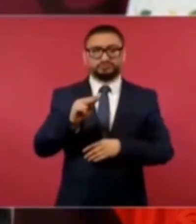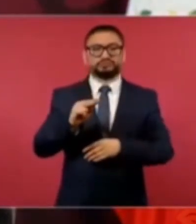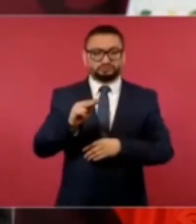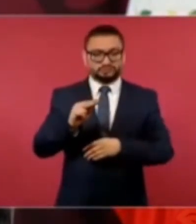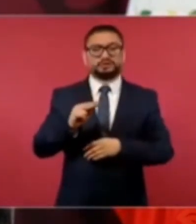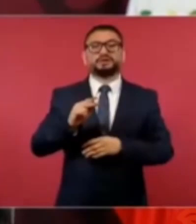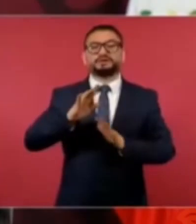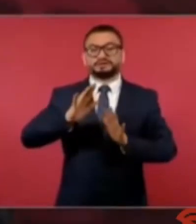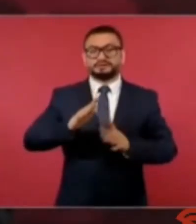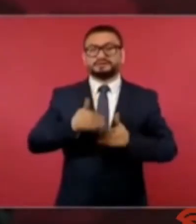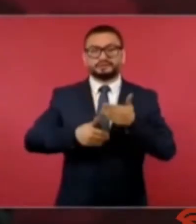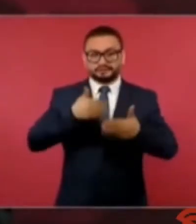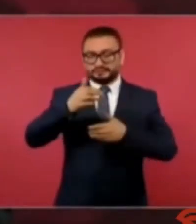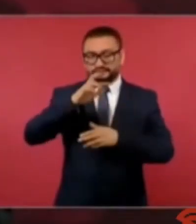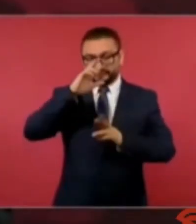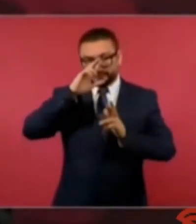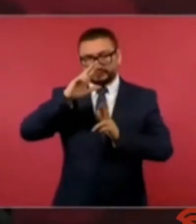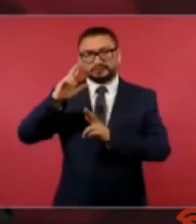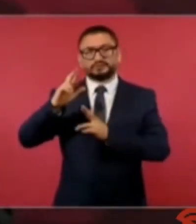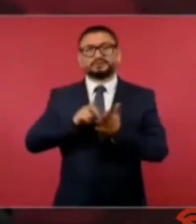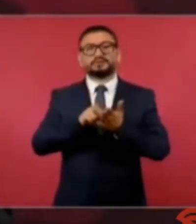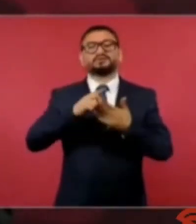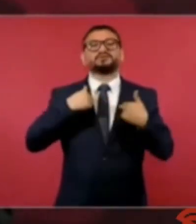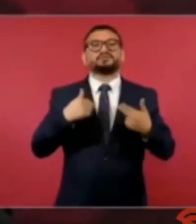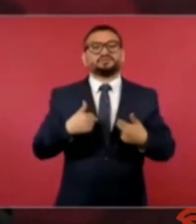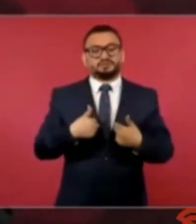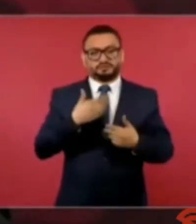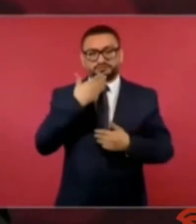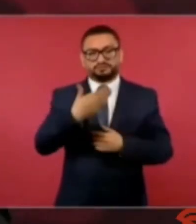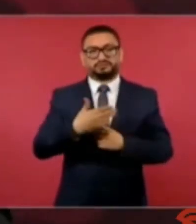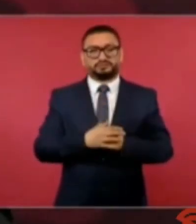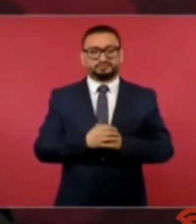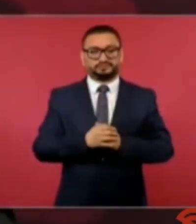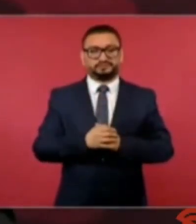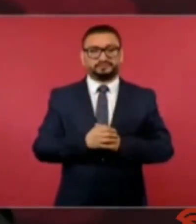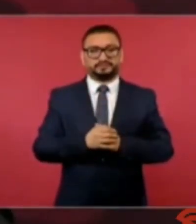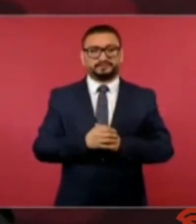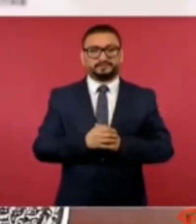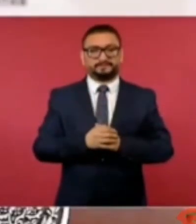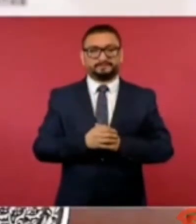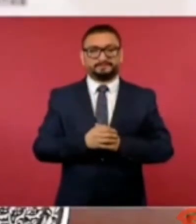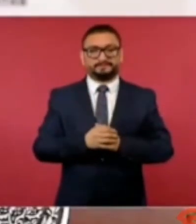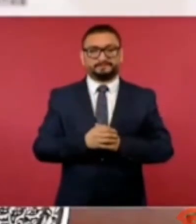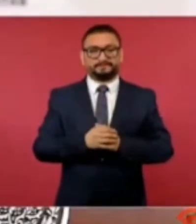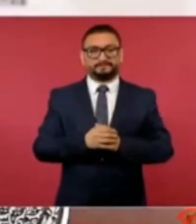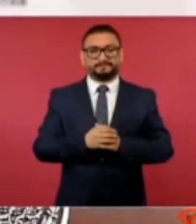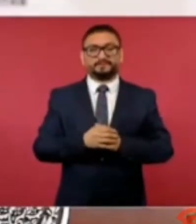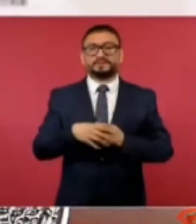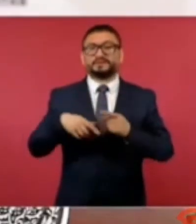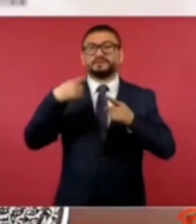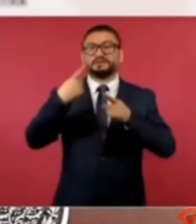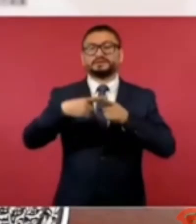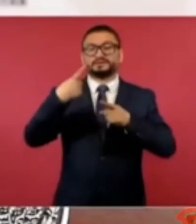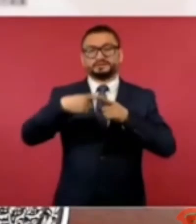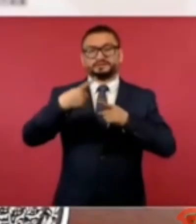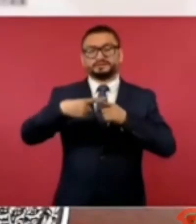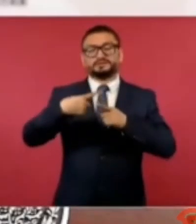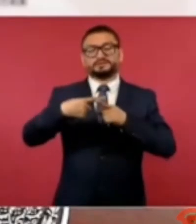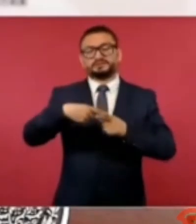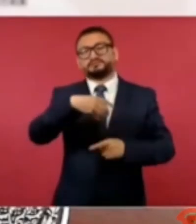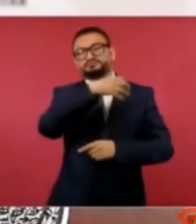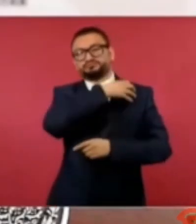en el respeto a los derechos humanos y depende también del comandante de las fuerzas armadas